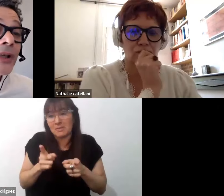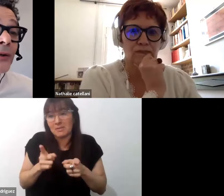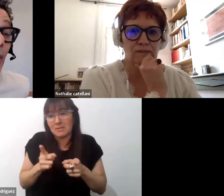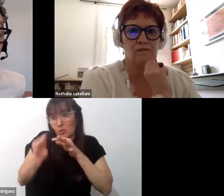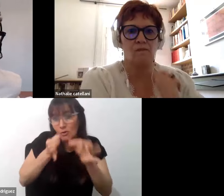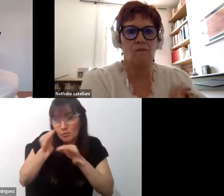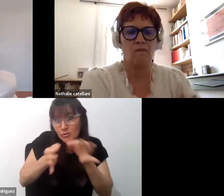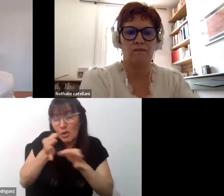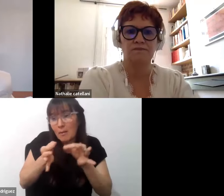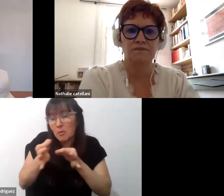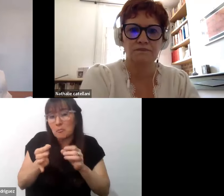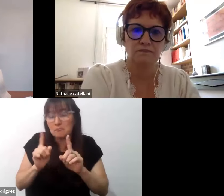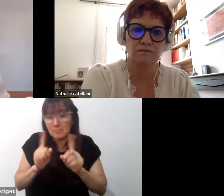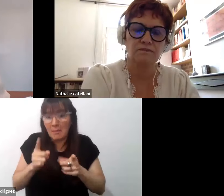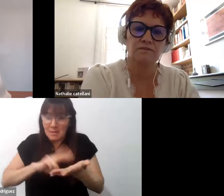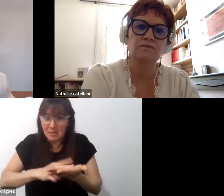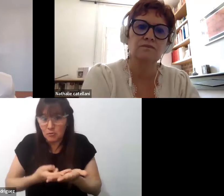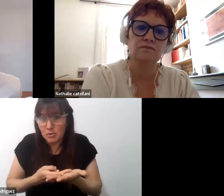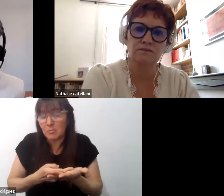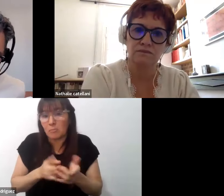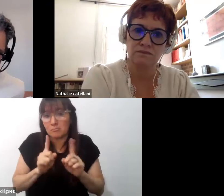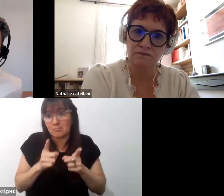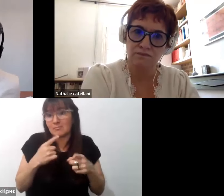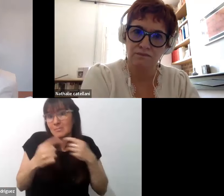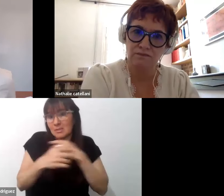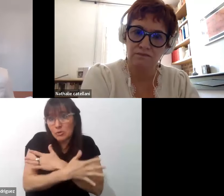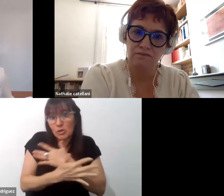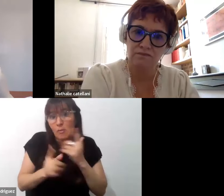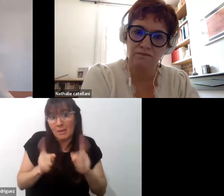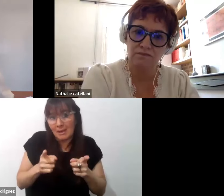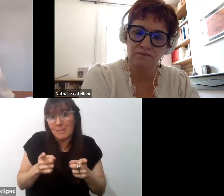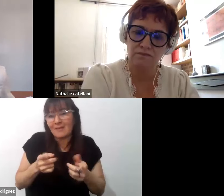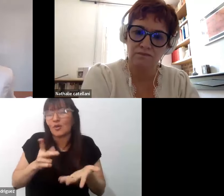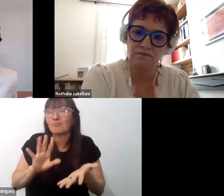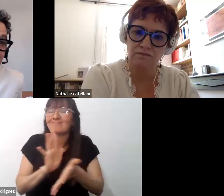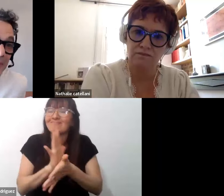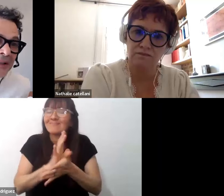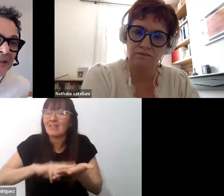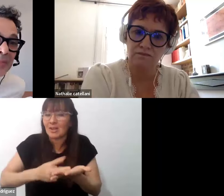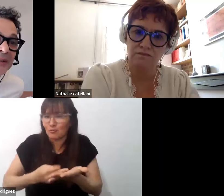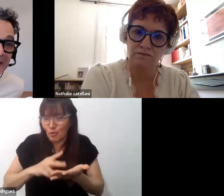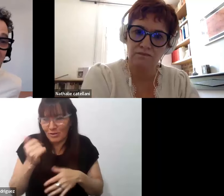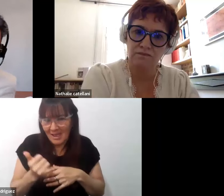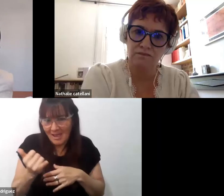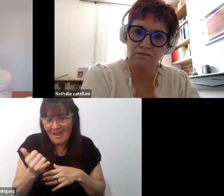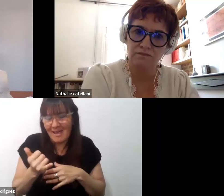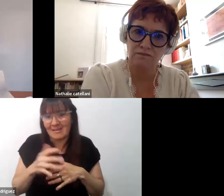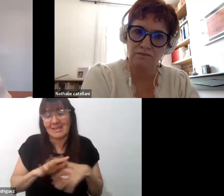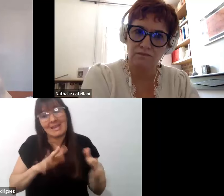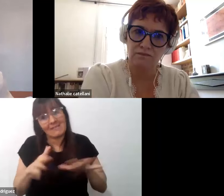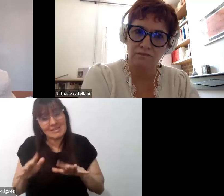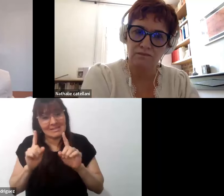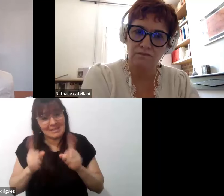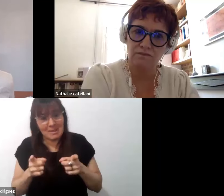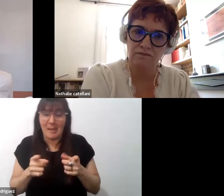traduciendo, aunque hablemos, conversemos en el mismo idioma y por ende también siempre traicionamos,